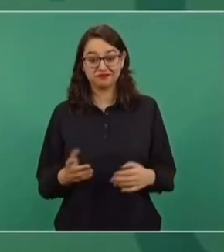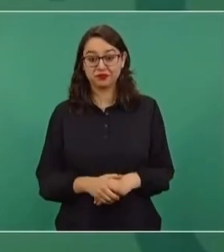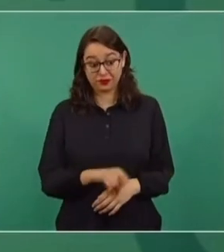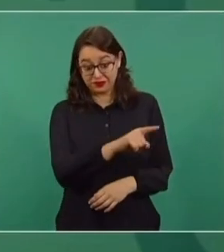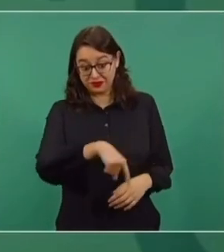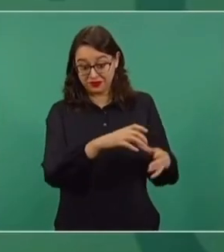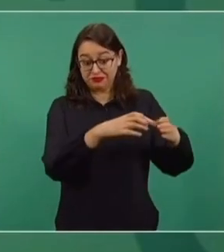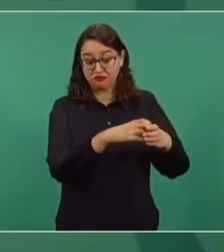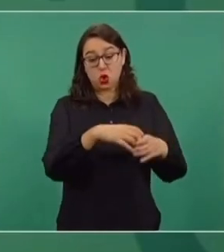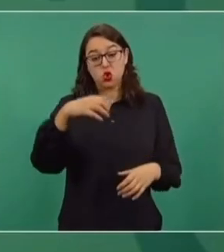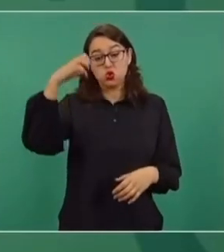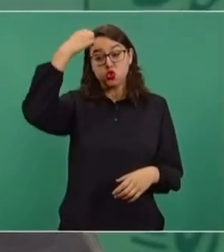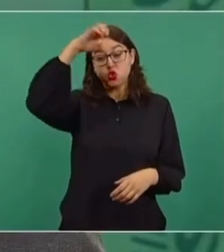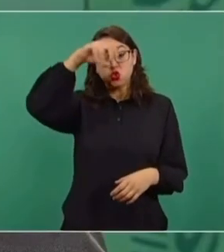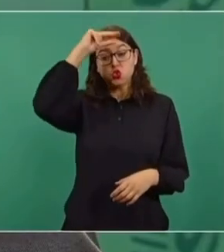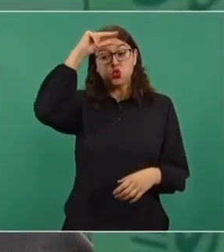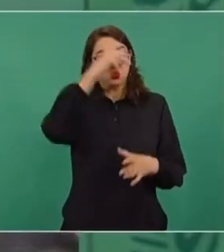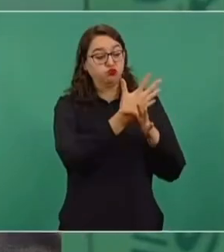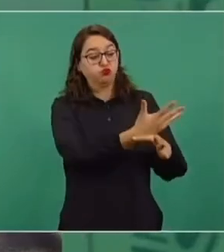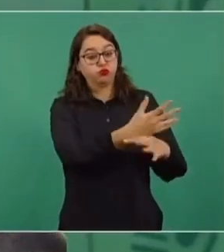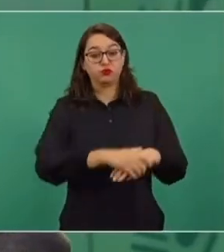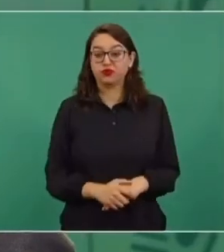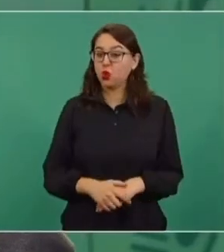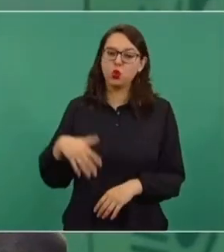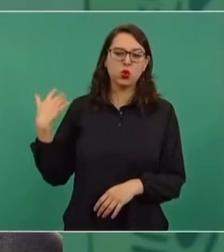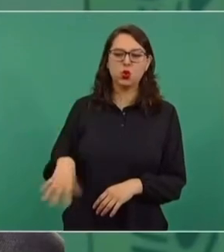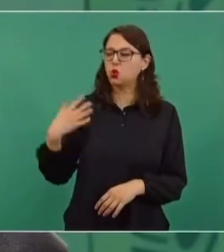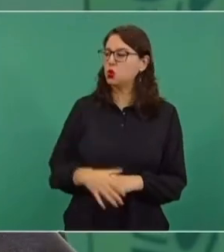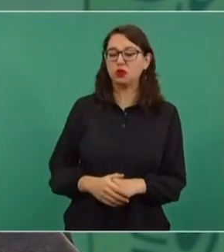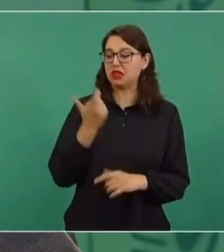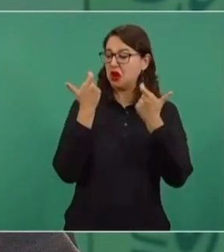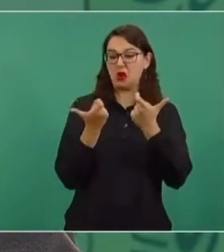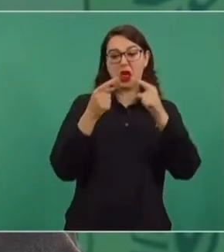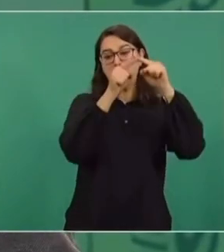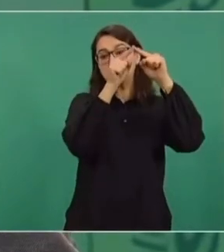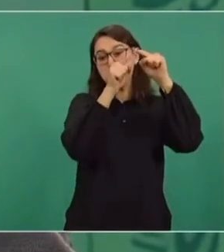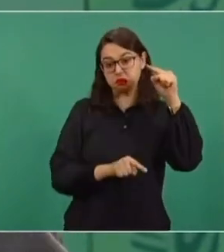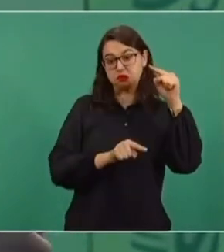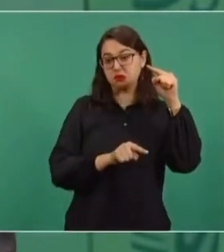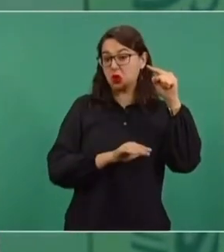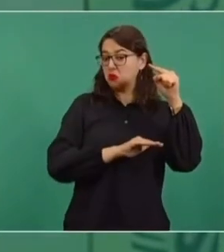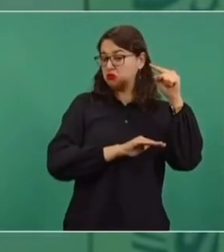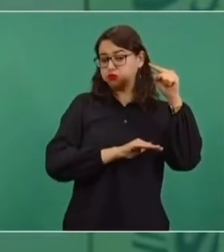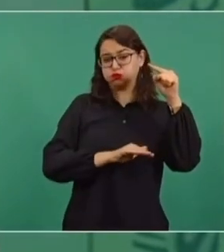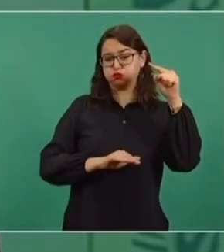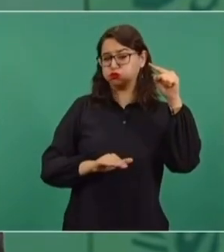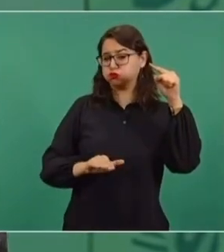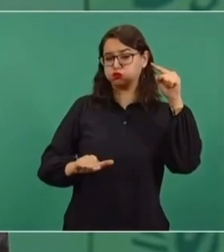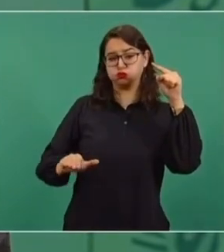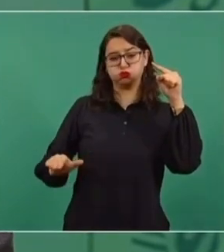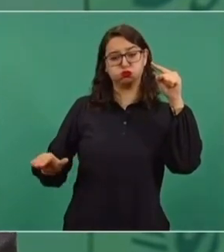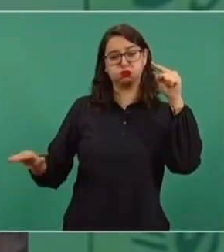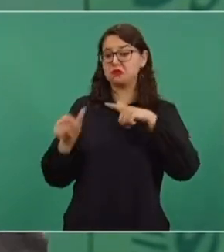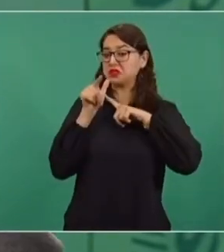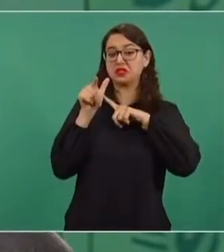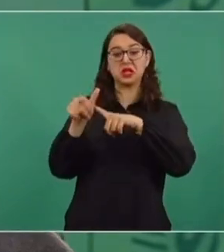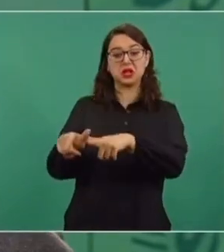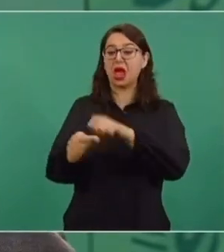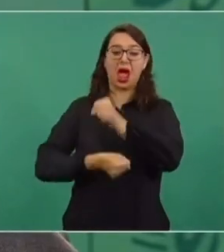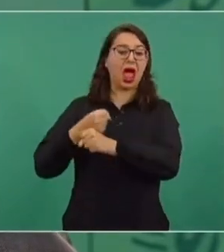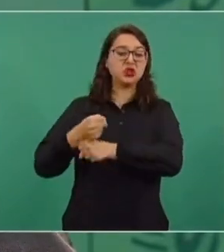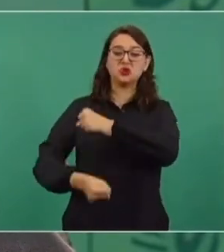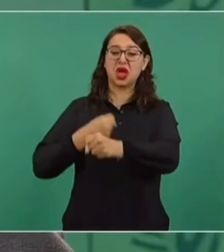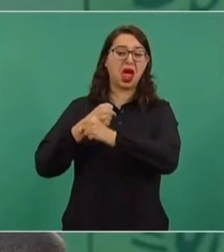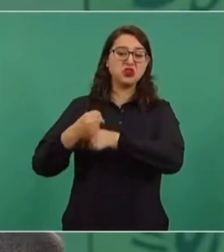La caída de la economía en México va a tener la forma de L, va a caer, se va a ir, durante mucho